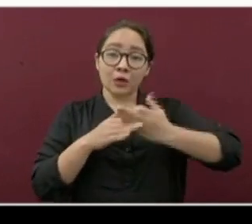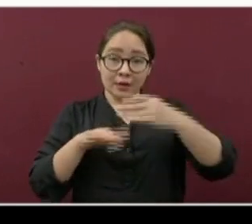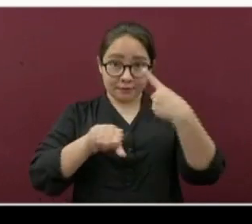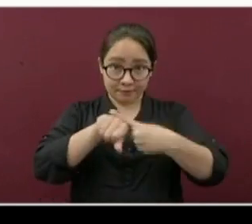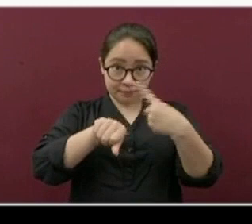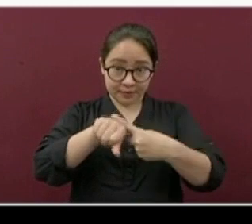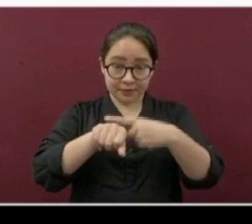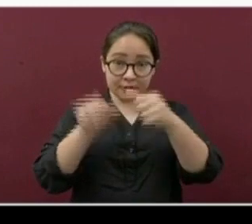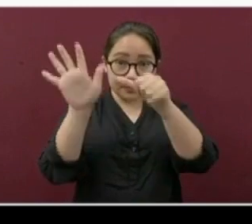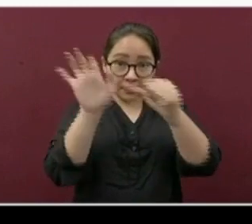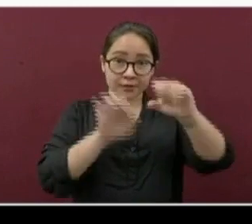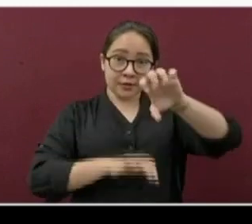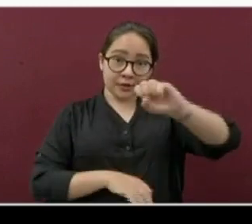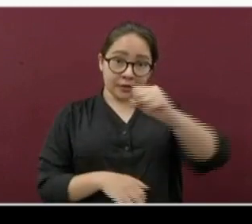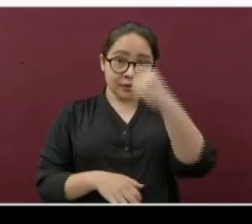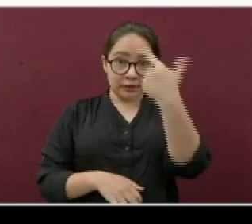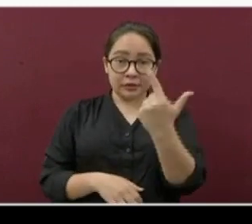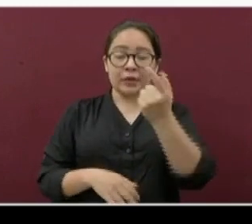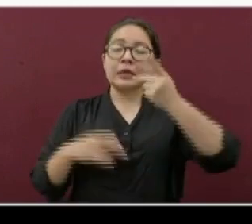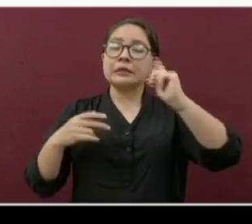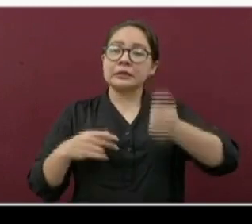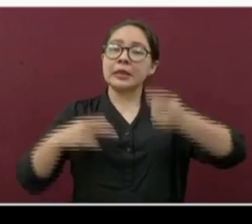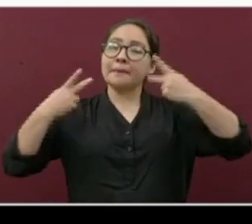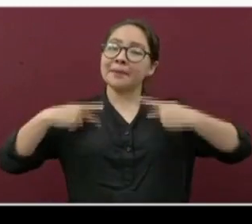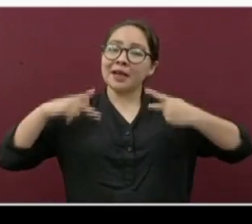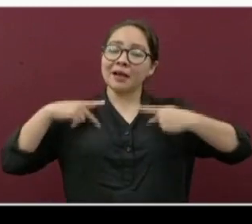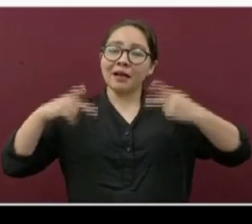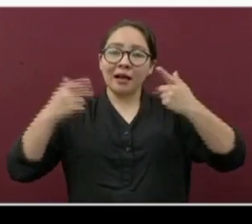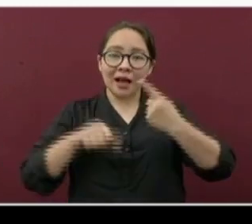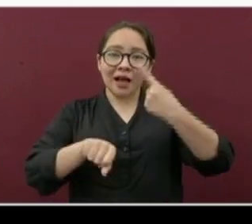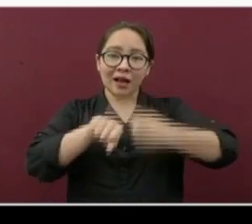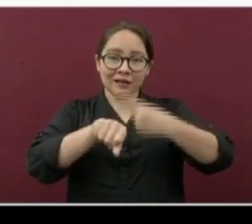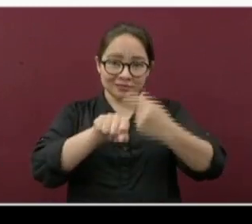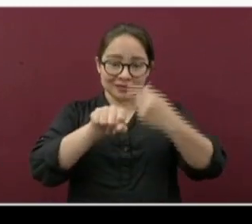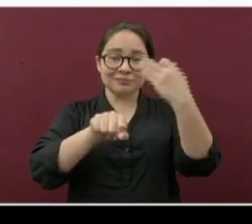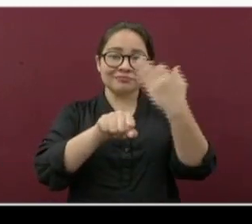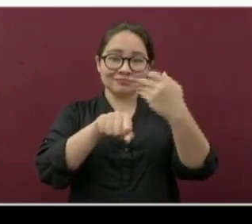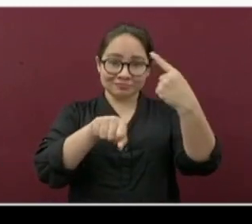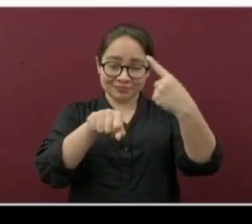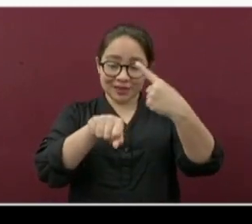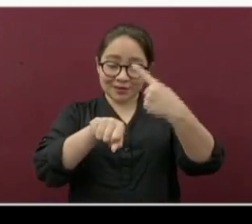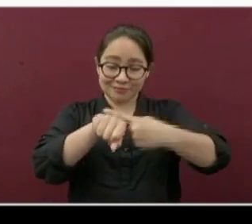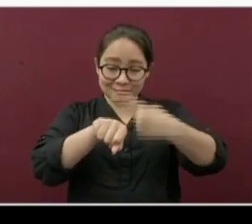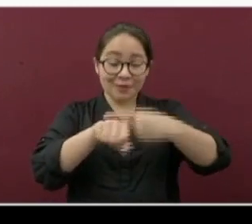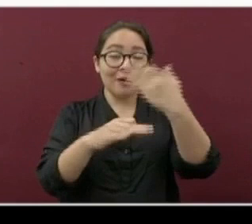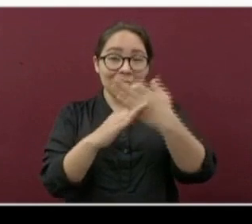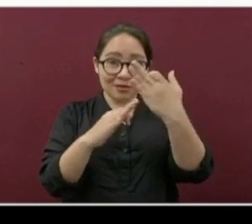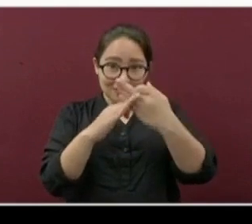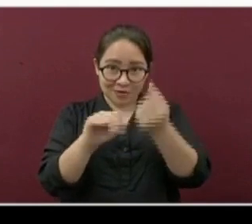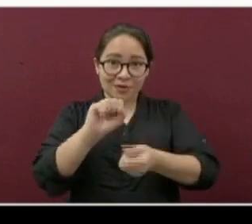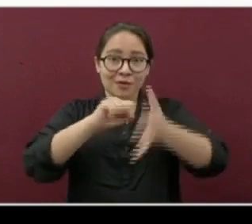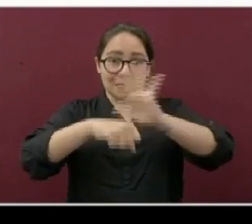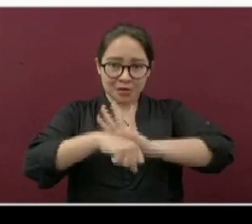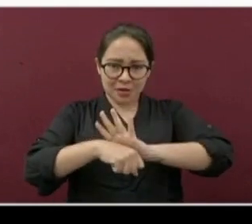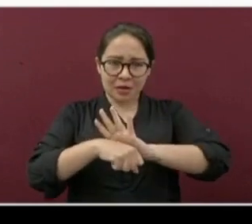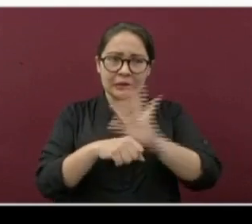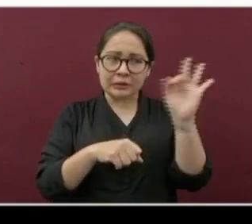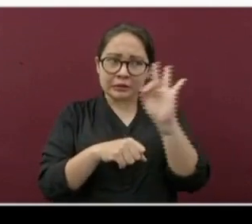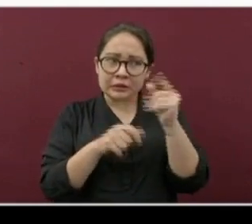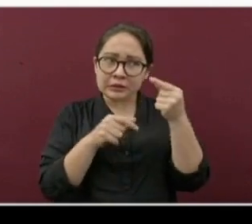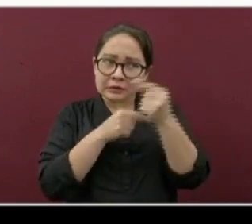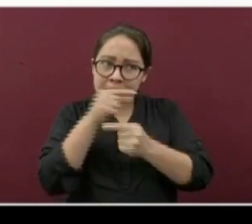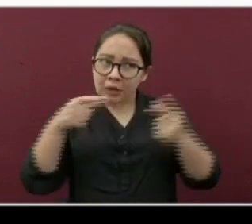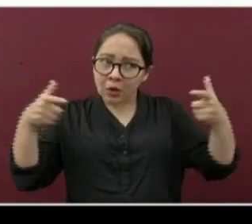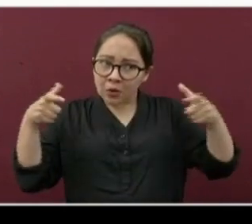667 representan a los pacientes que nos están indicando que aun cuando los casos han disminuido, la